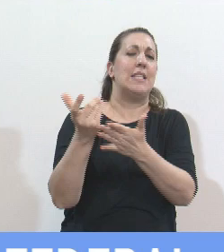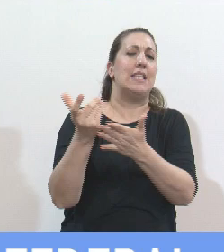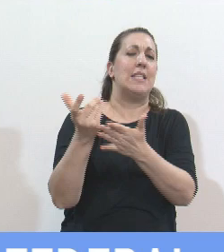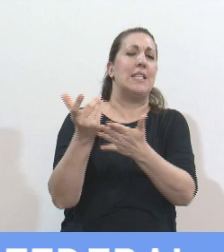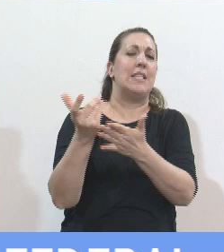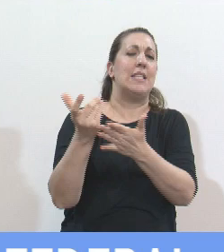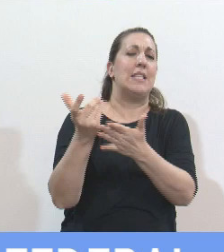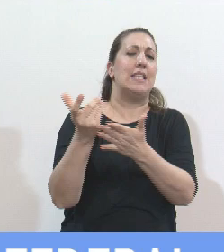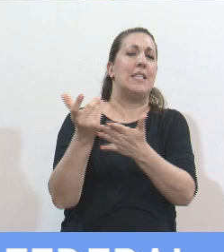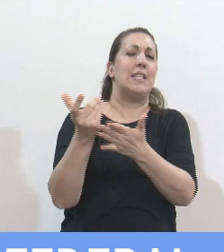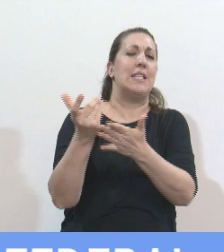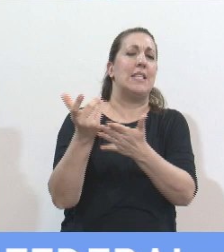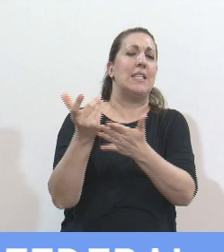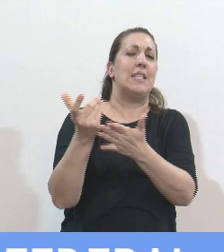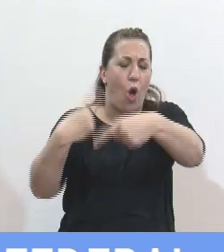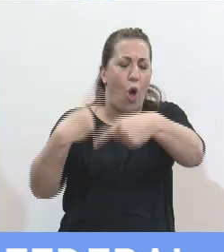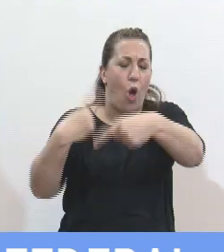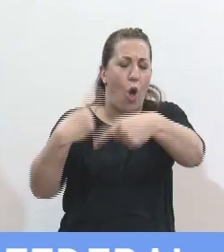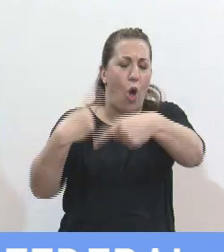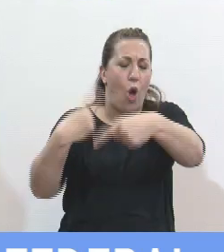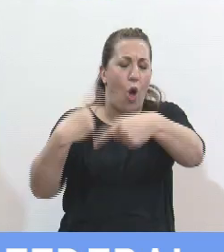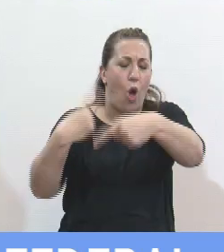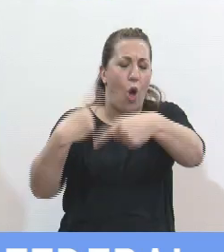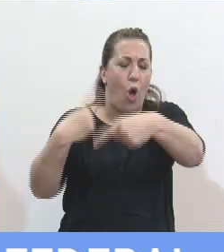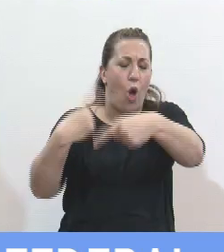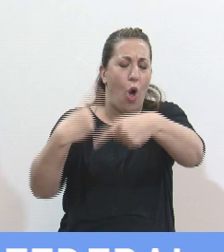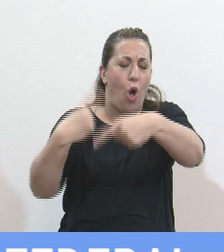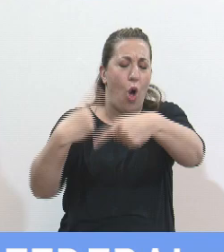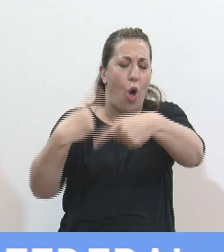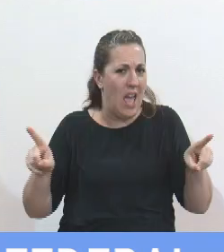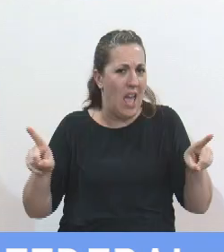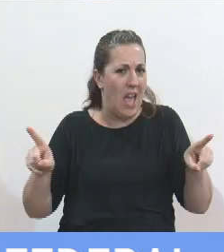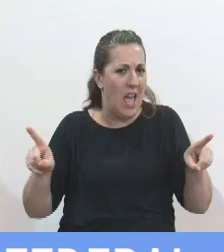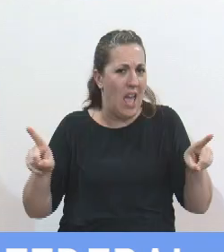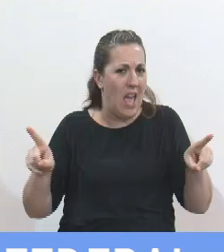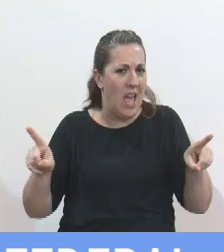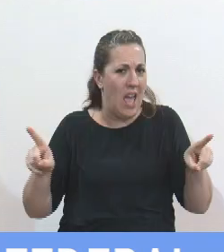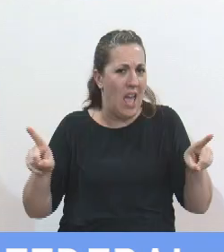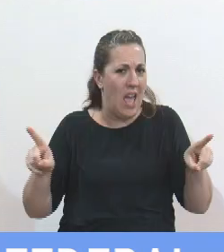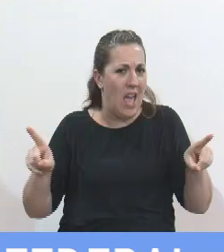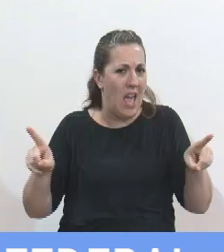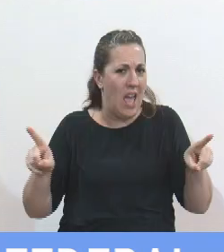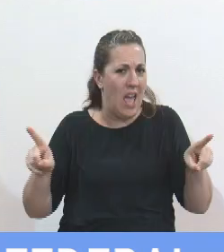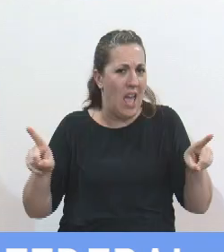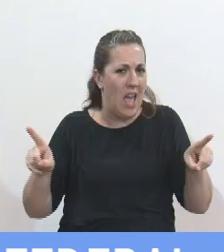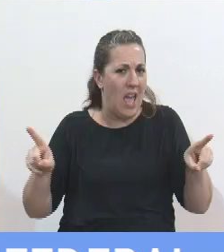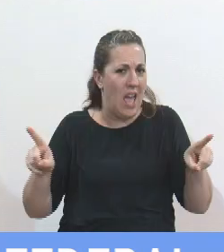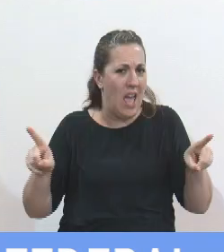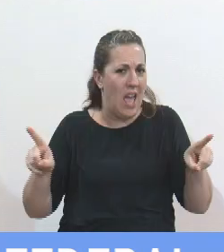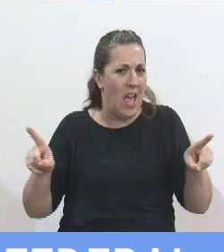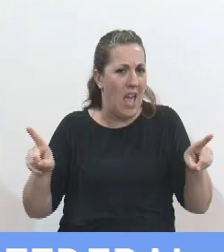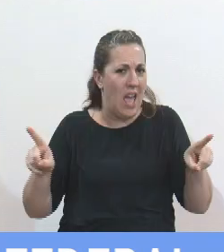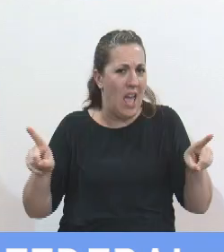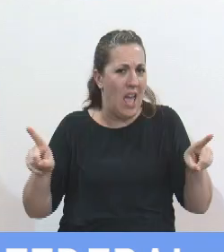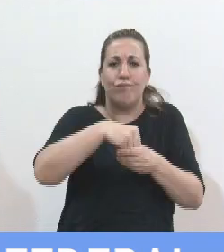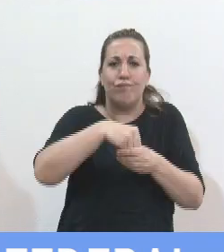vuelvo a repetir, señora Presidenta, me siento parte de un avance para